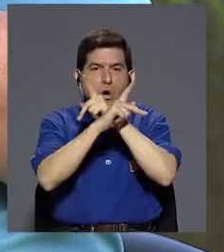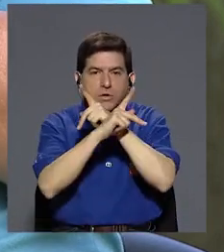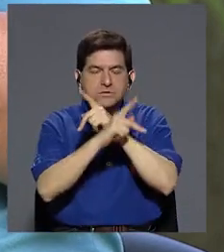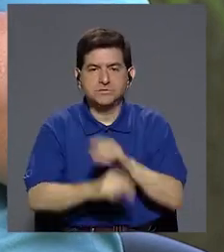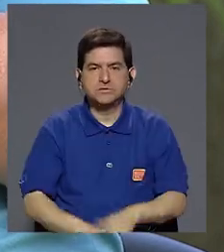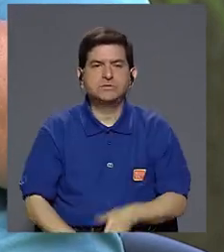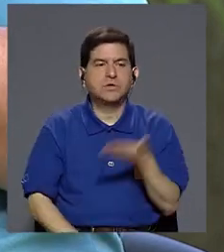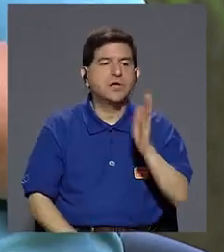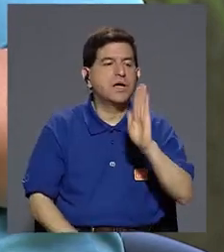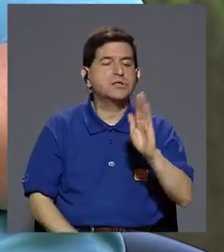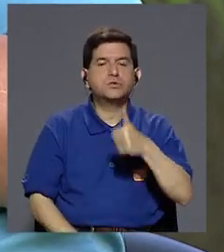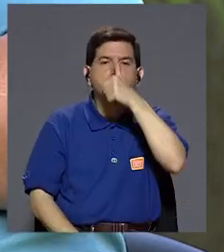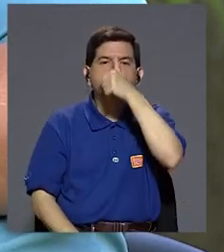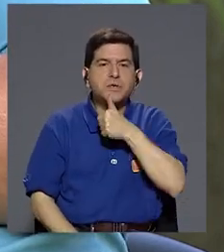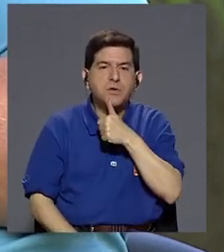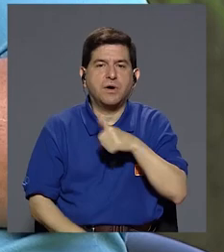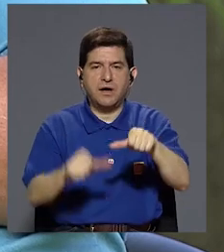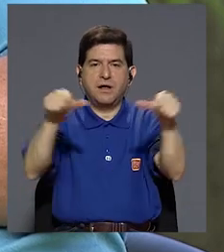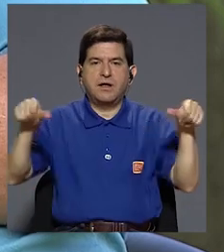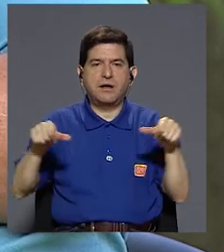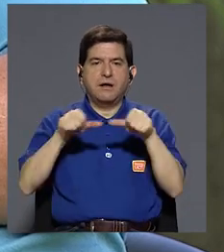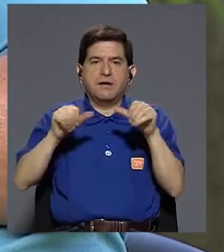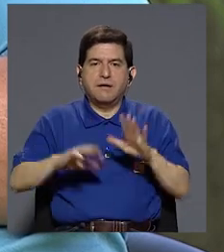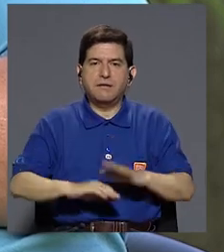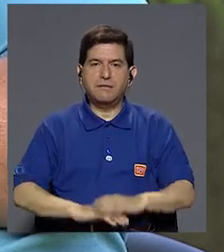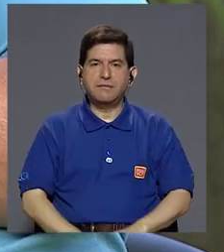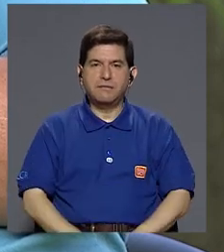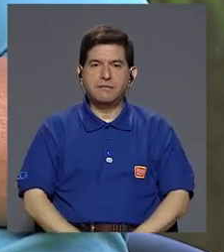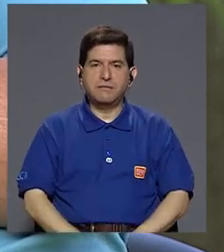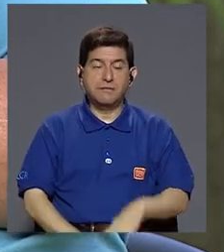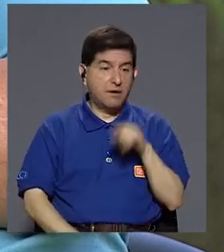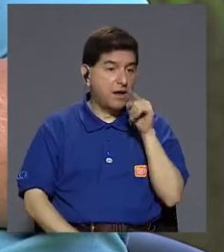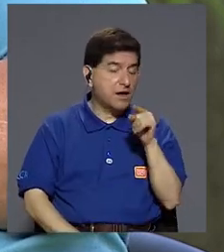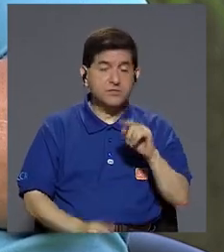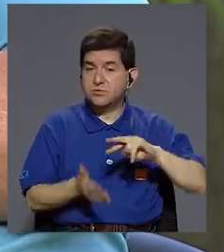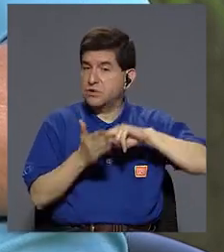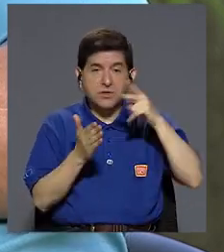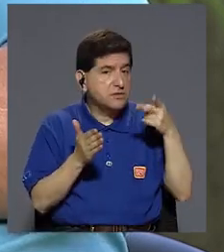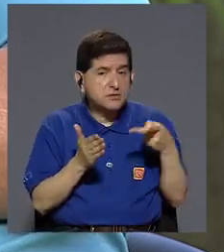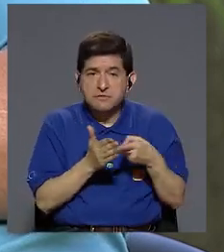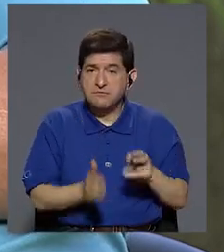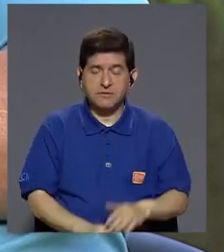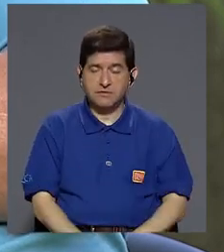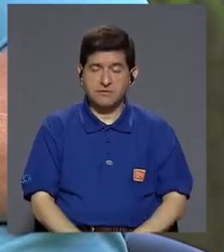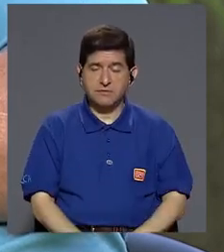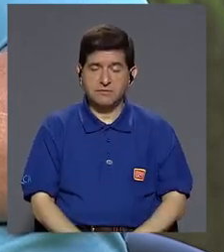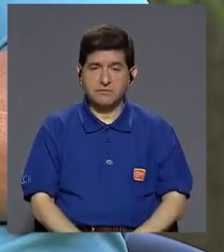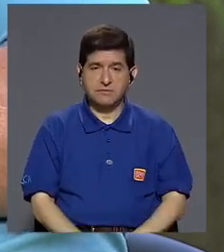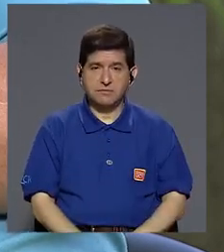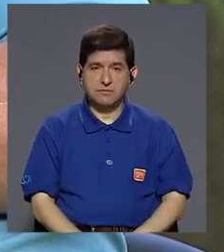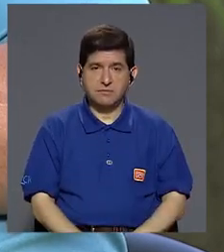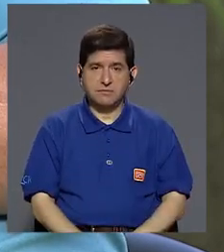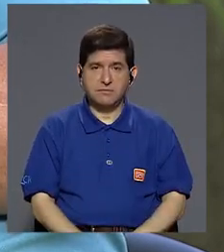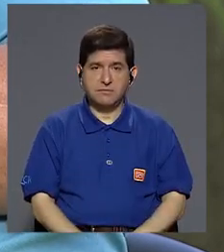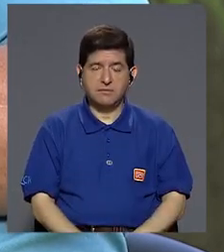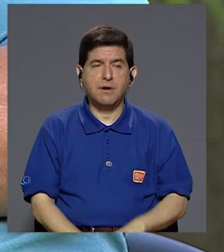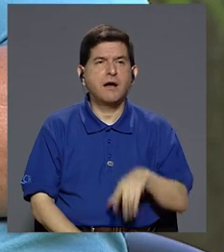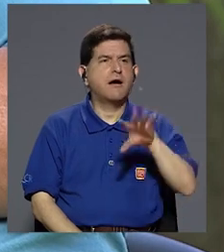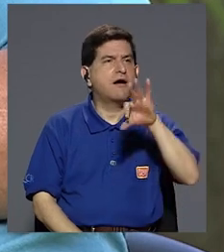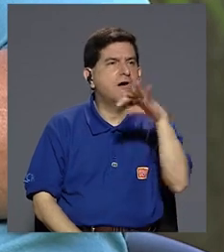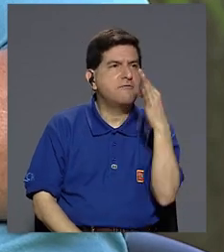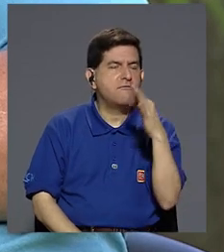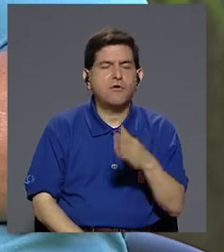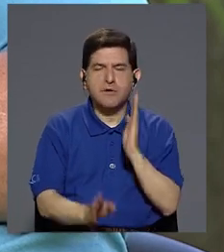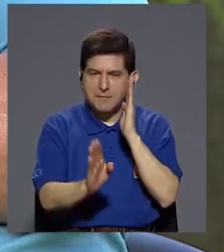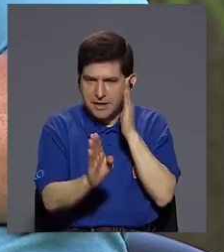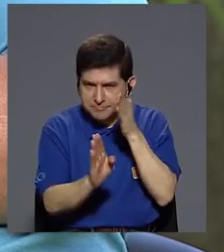protegerle su privacidad, ¿verdad? Bueno, es eso. Y como te digo, de una